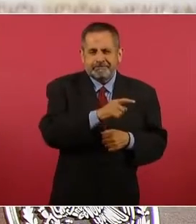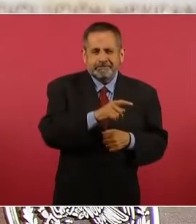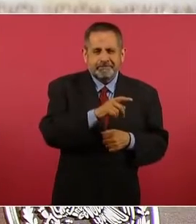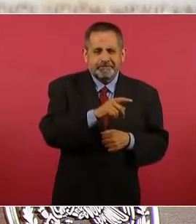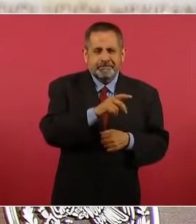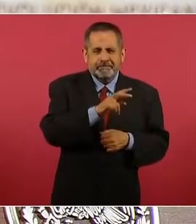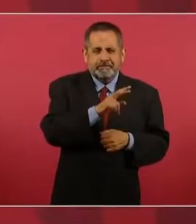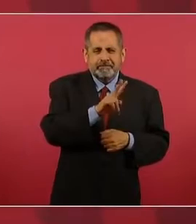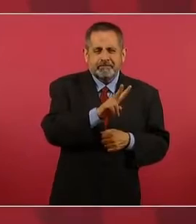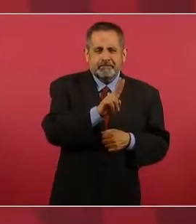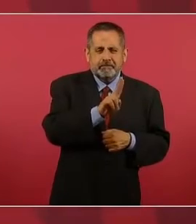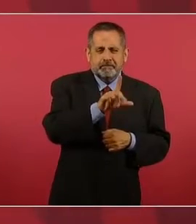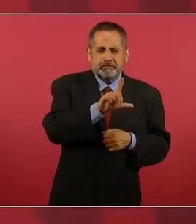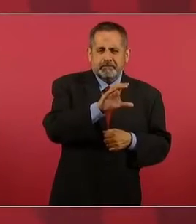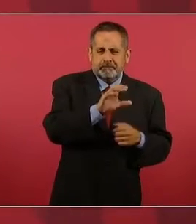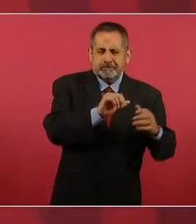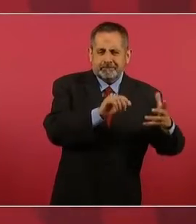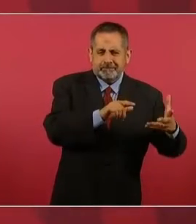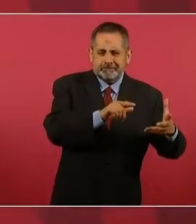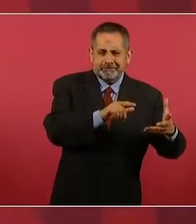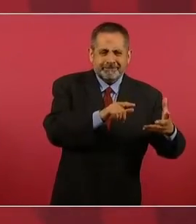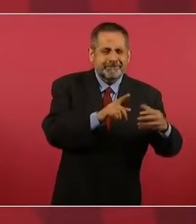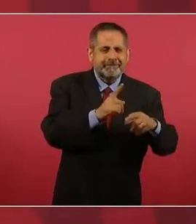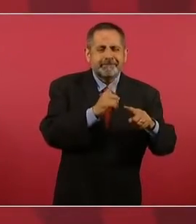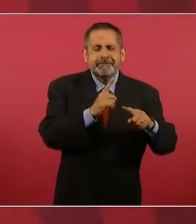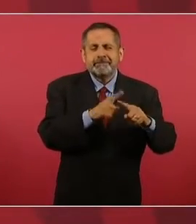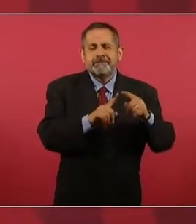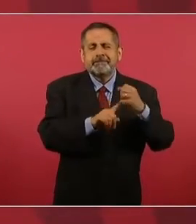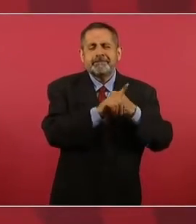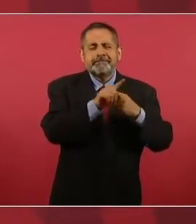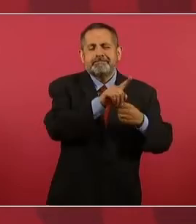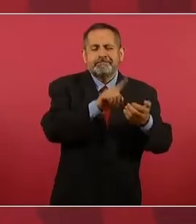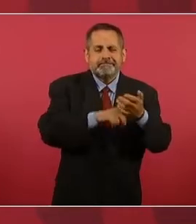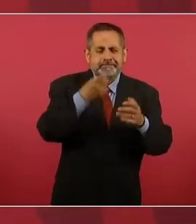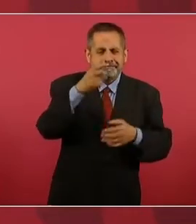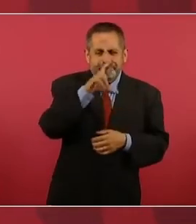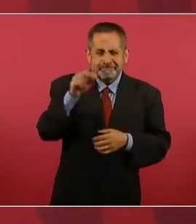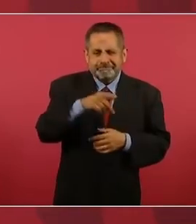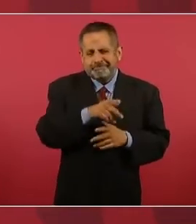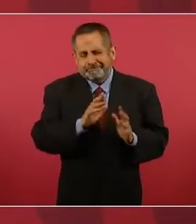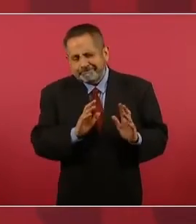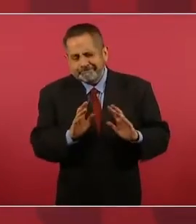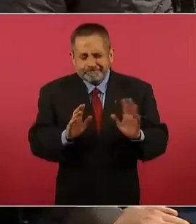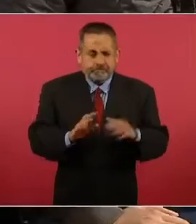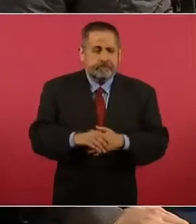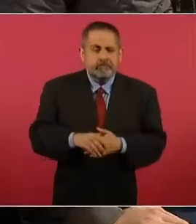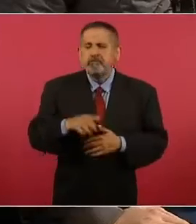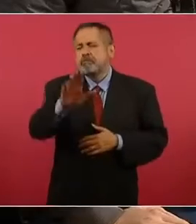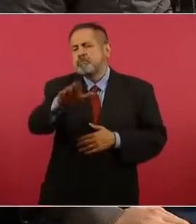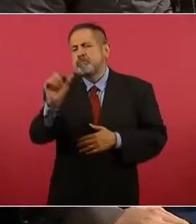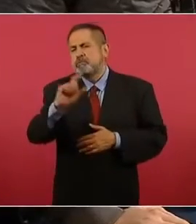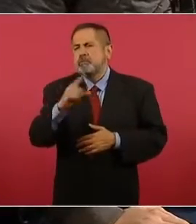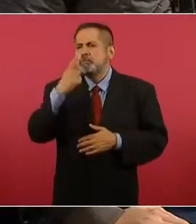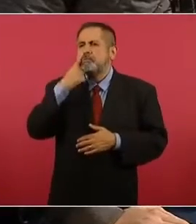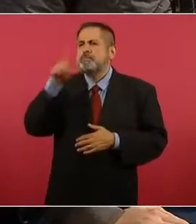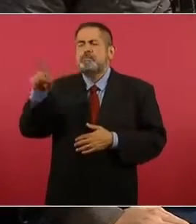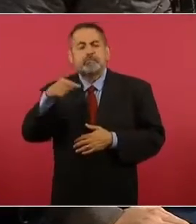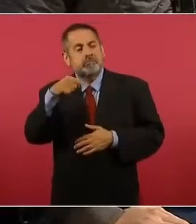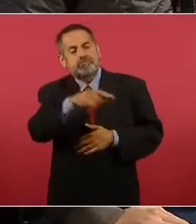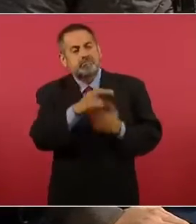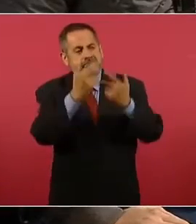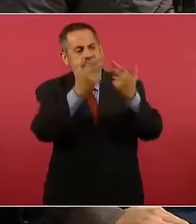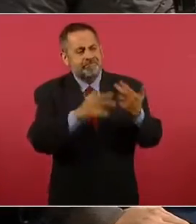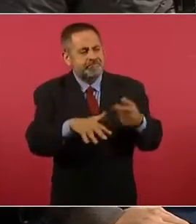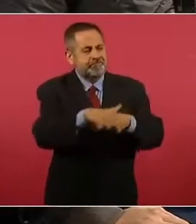por lo de Quintana Roo. ¿Y ahí cuándo van a presentar la demanda por el desastre ecológico? Ya,